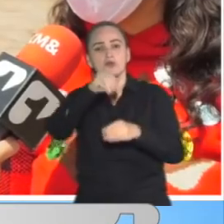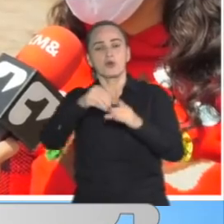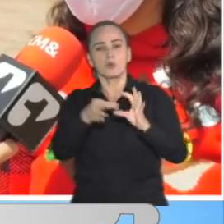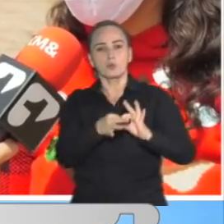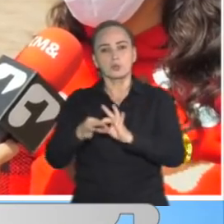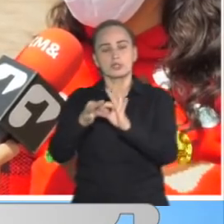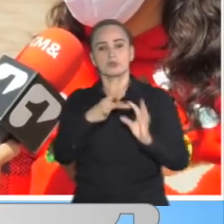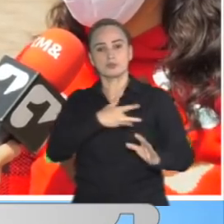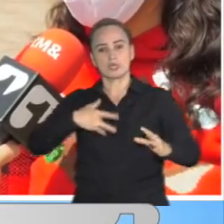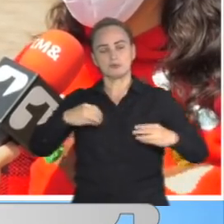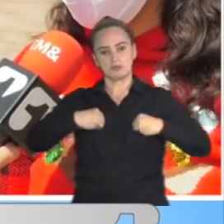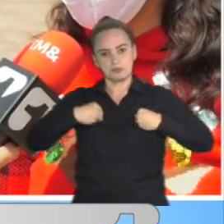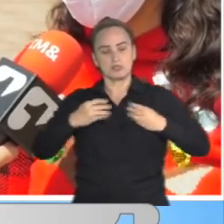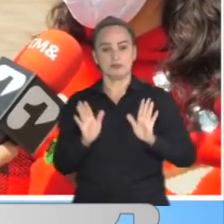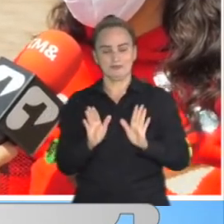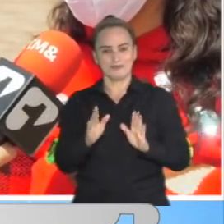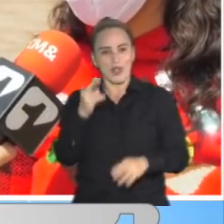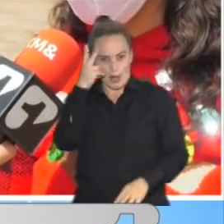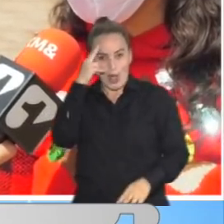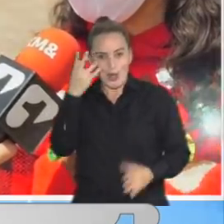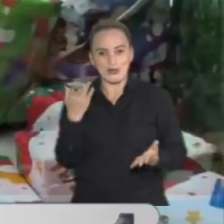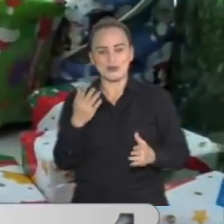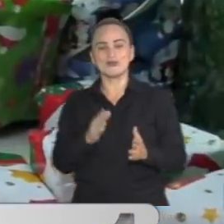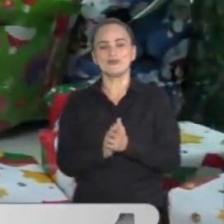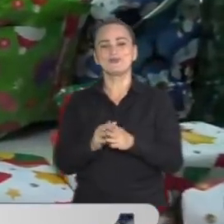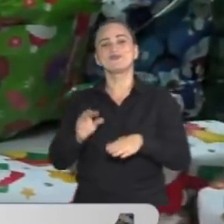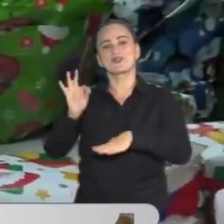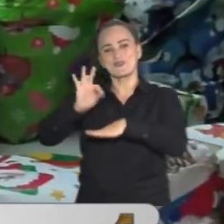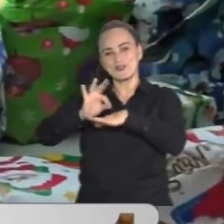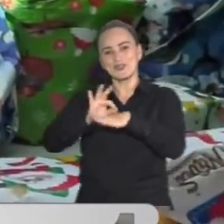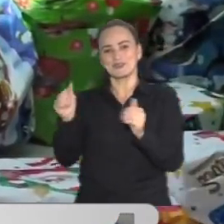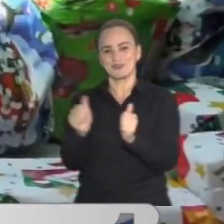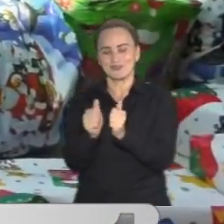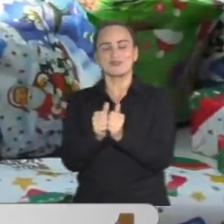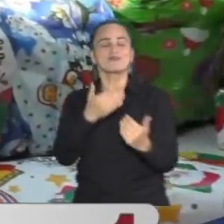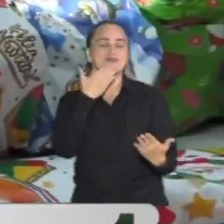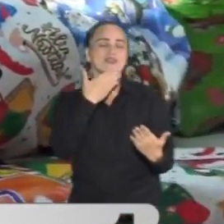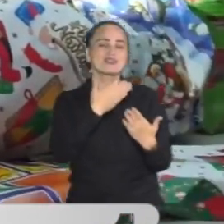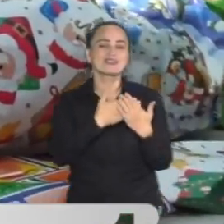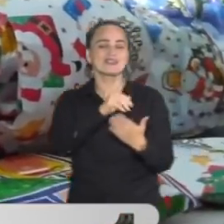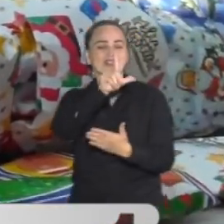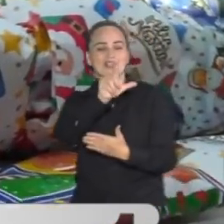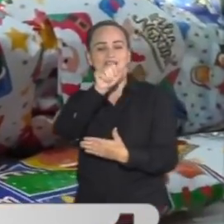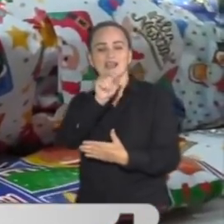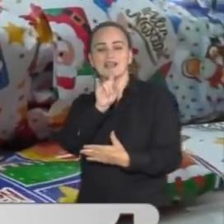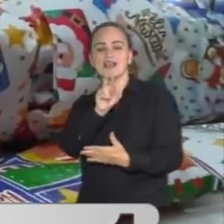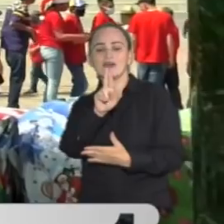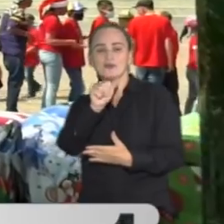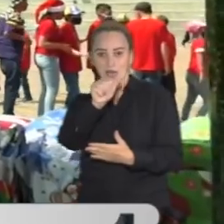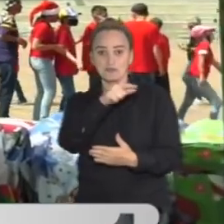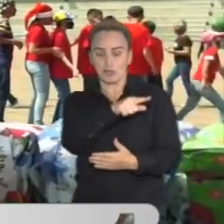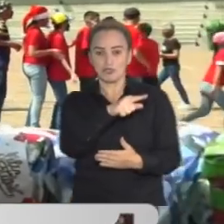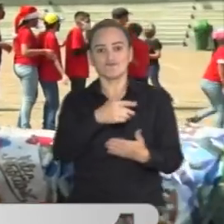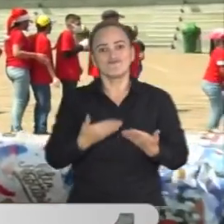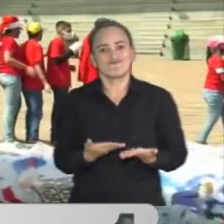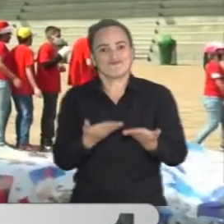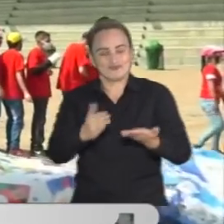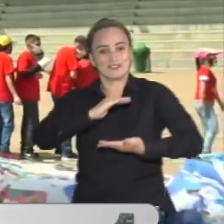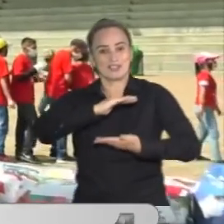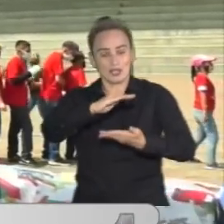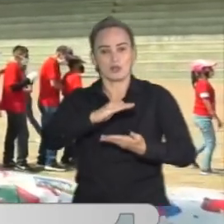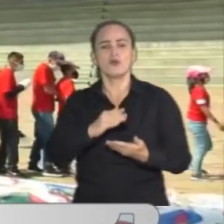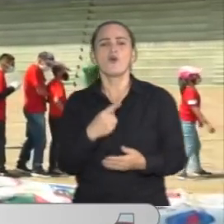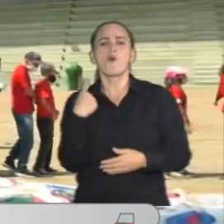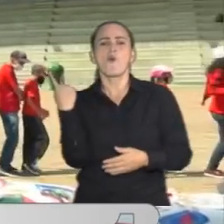tener salud y vida. Y pues obviamente estar con la fundación. Muchas gracias, Laura. Bueno, Laura es una de las beneficiadas, pero como ella,